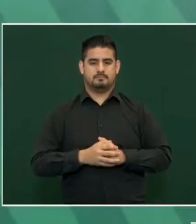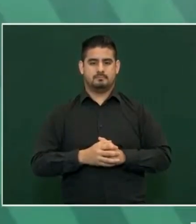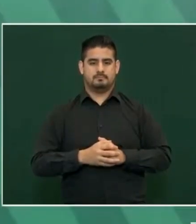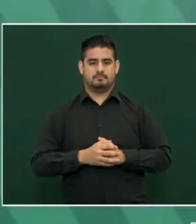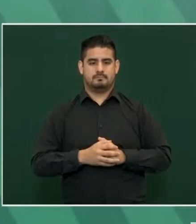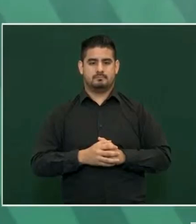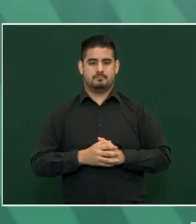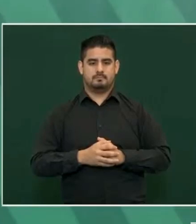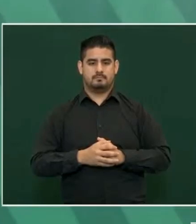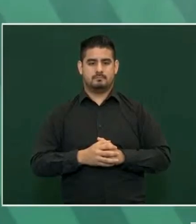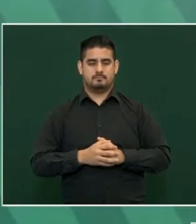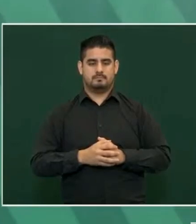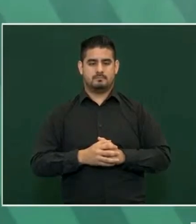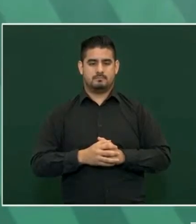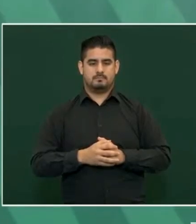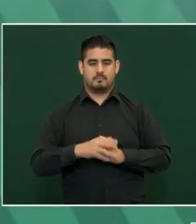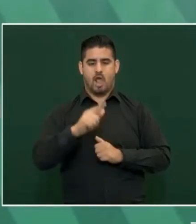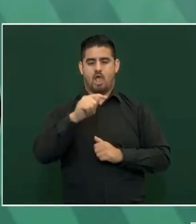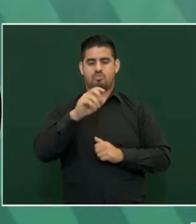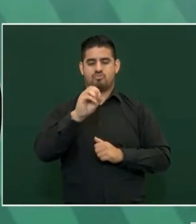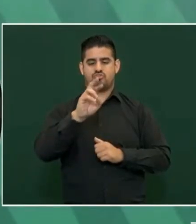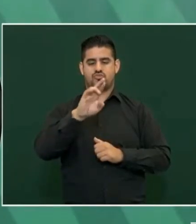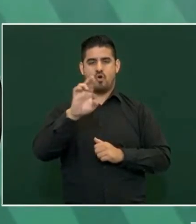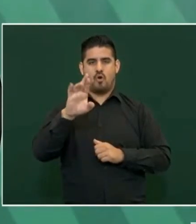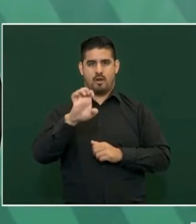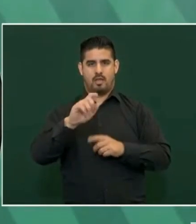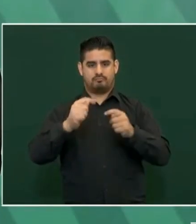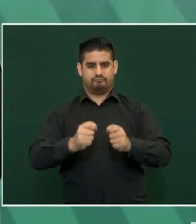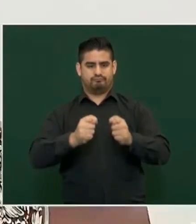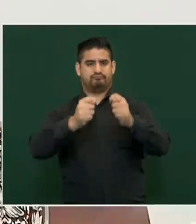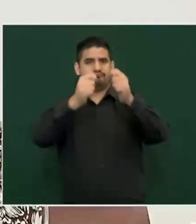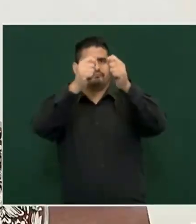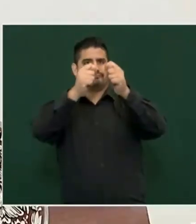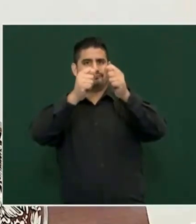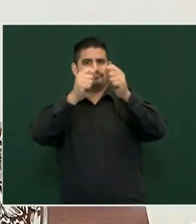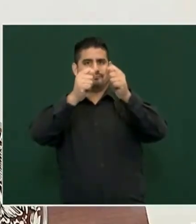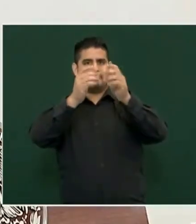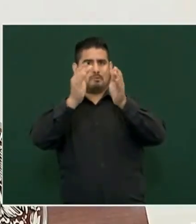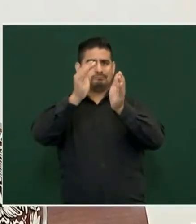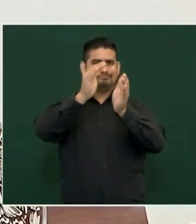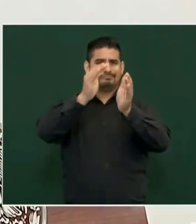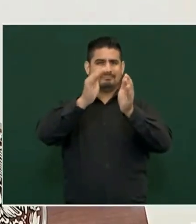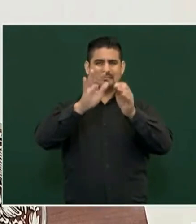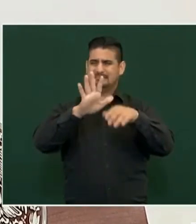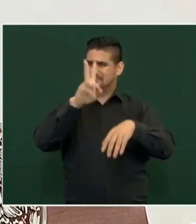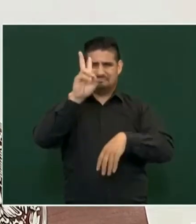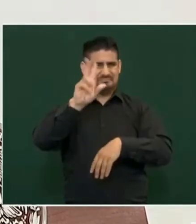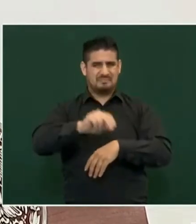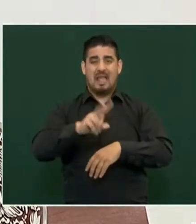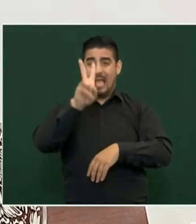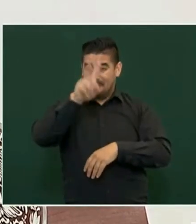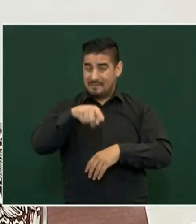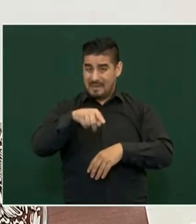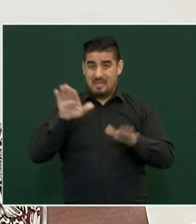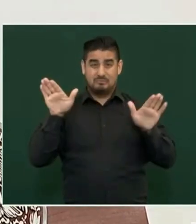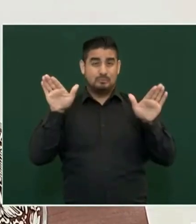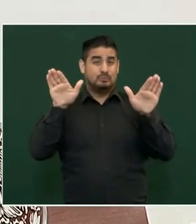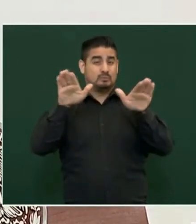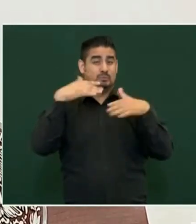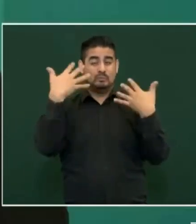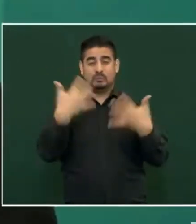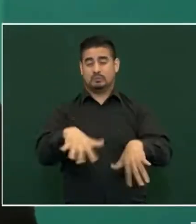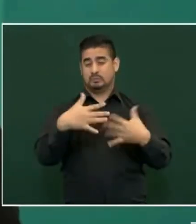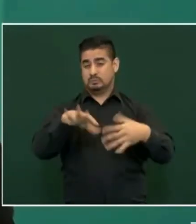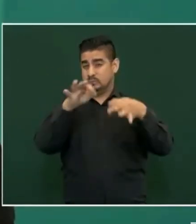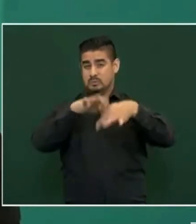torre ladeada. la verdad que es un gran aeropuerto, un extraordinario